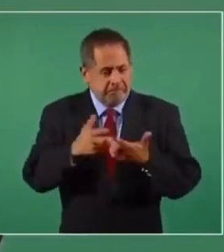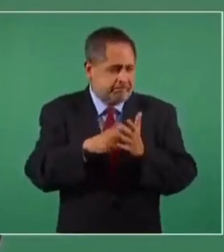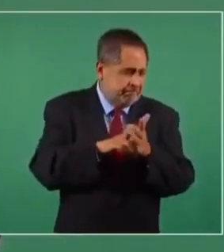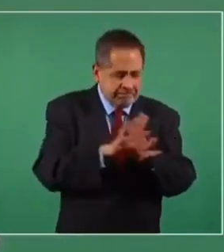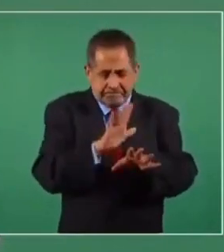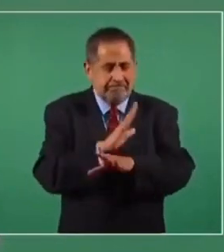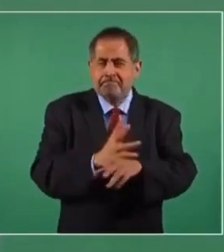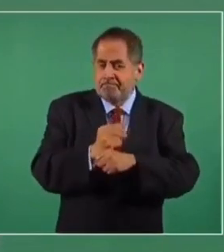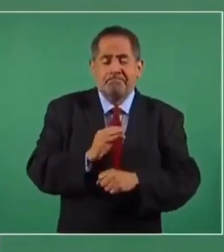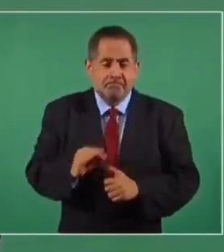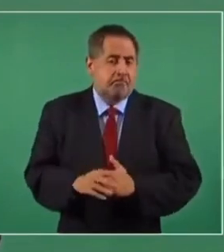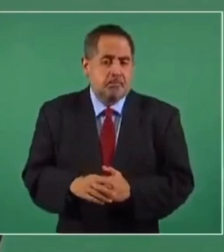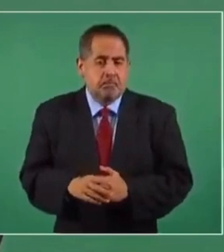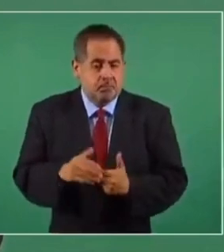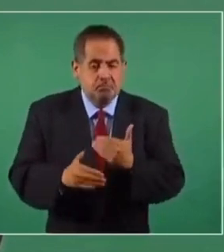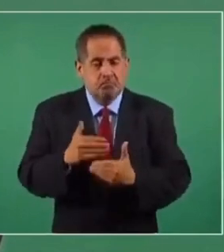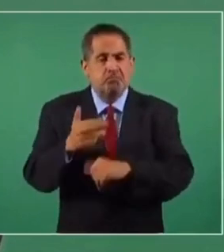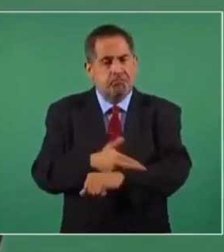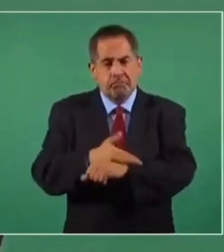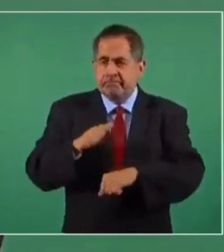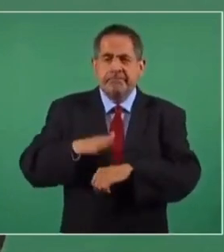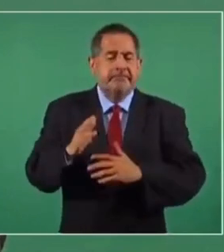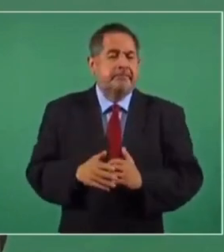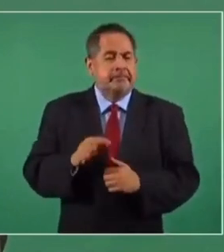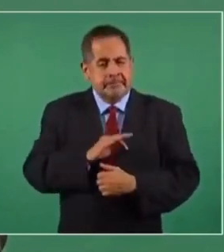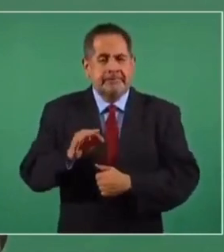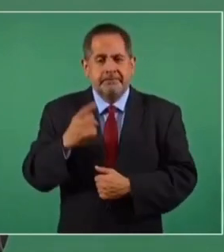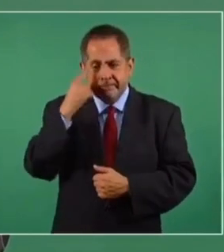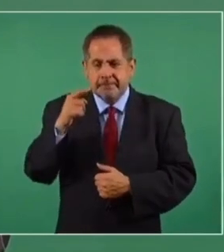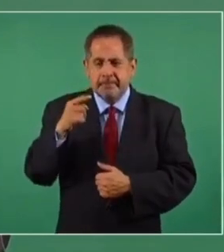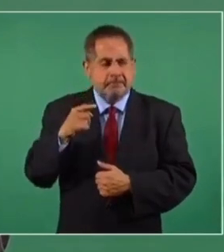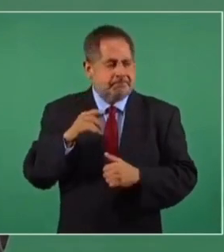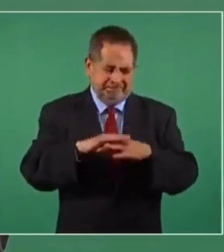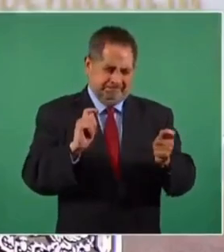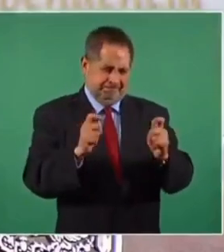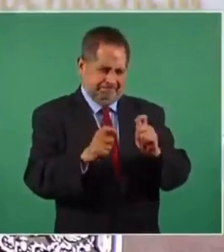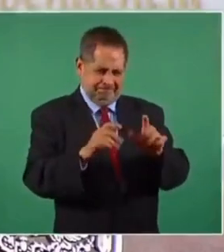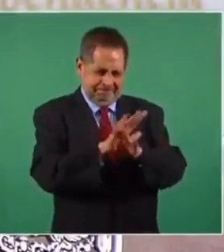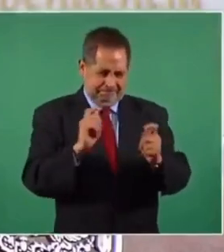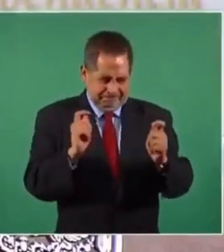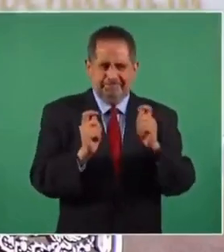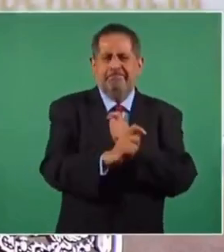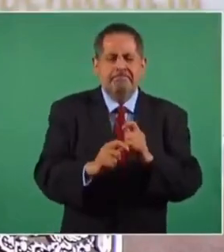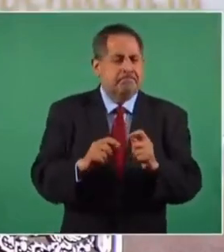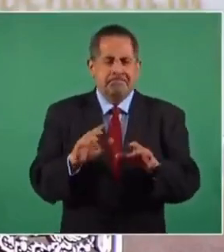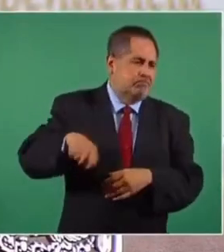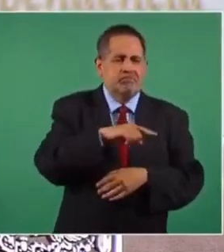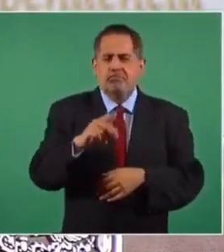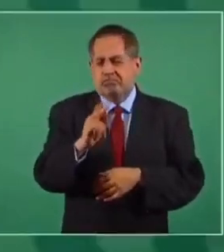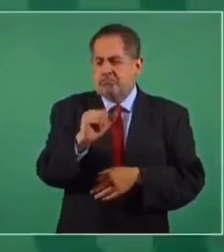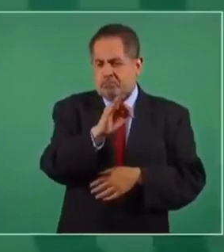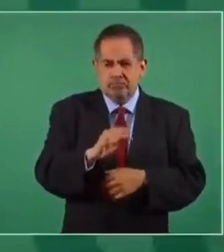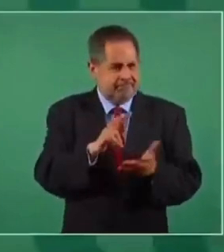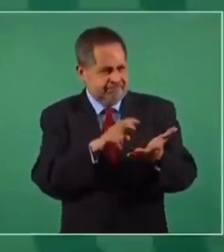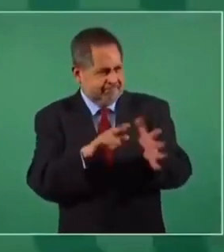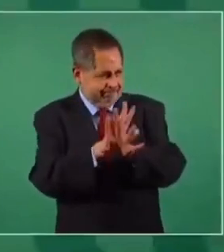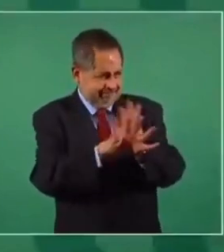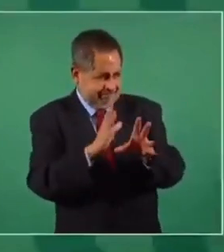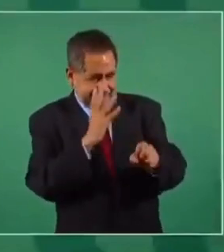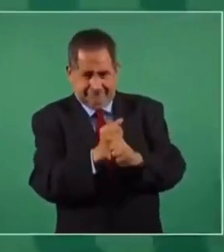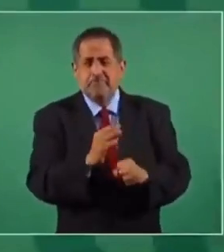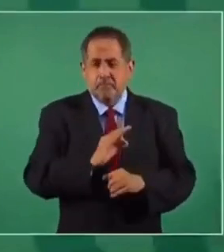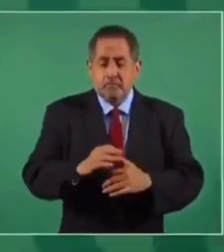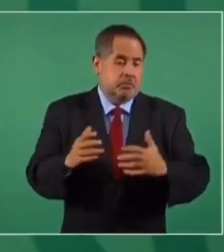avanzar para moralizar el Poder Judicial, para purificar el Poder Judicial.